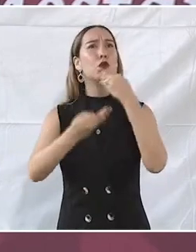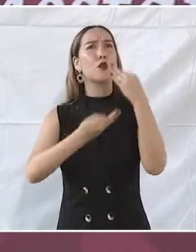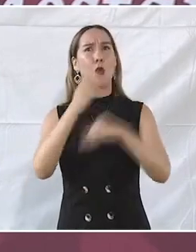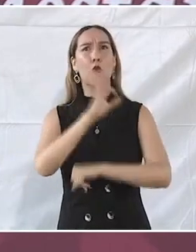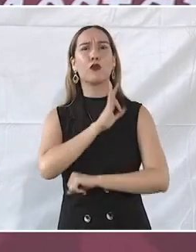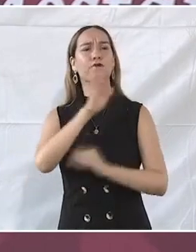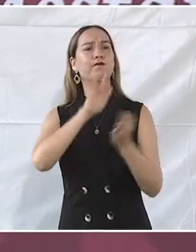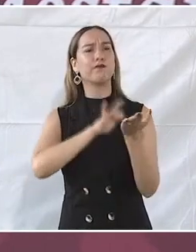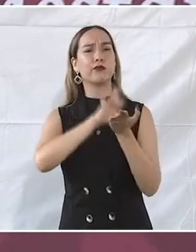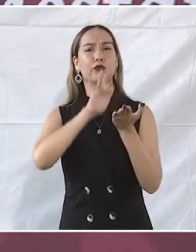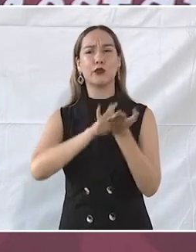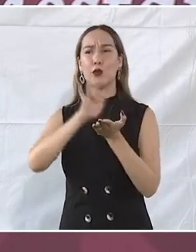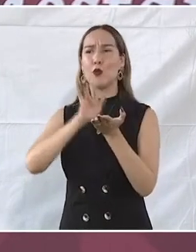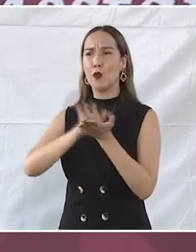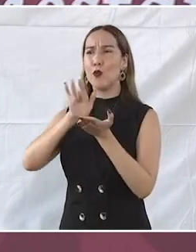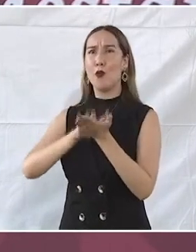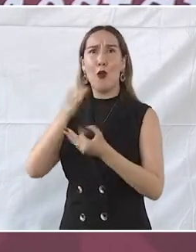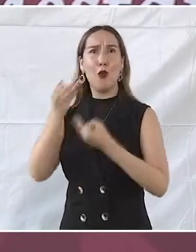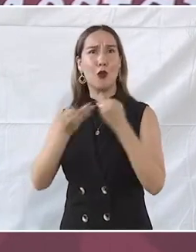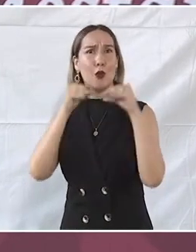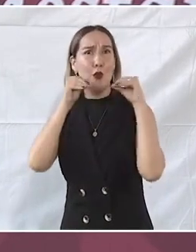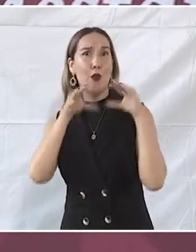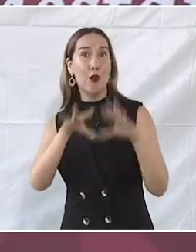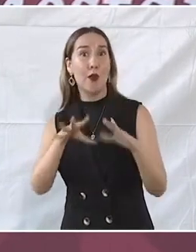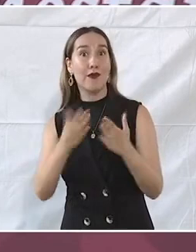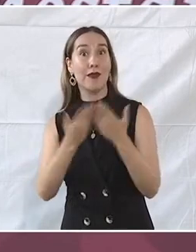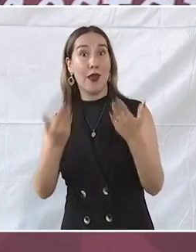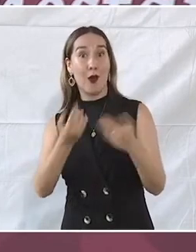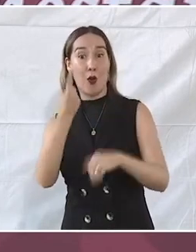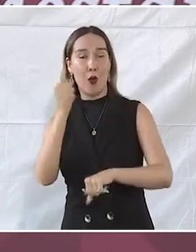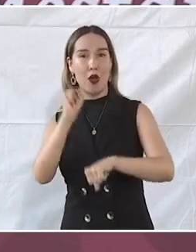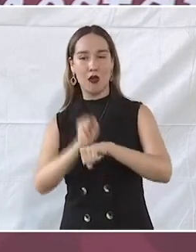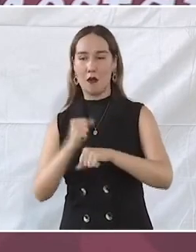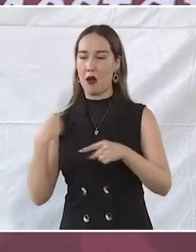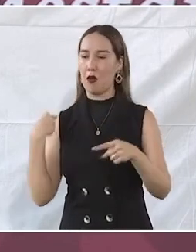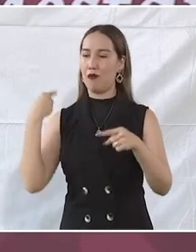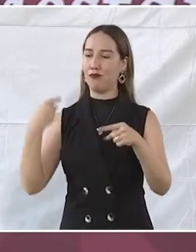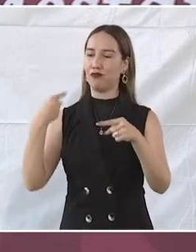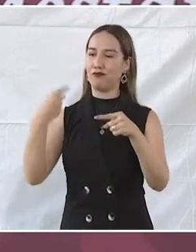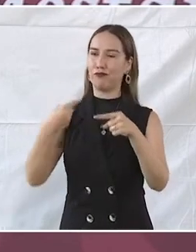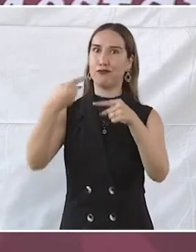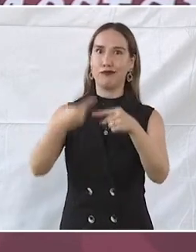San Luis Potosí. Y justamente esta semana comenzamos los registros.